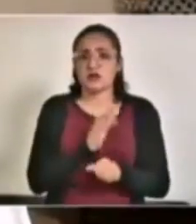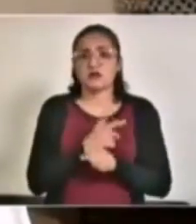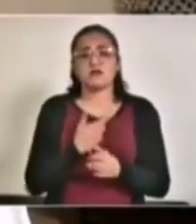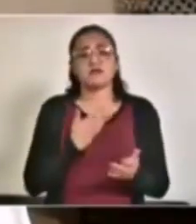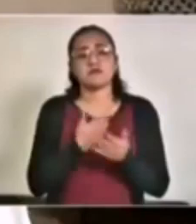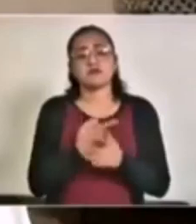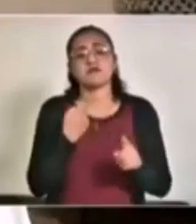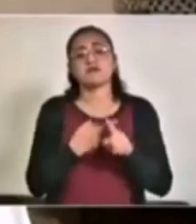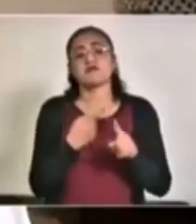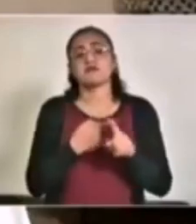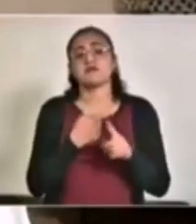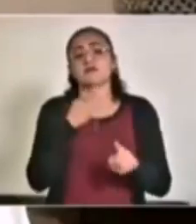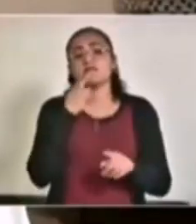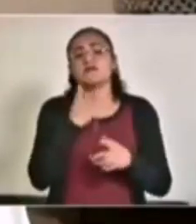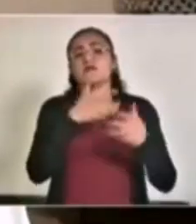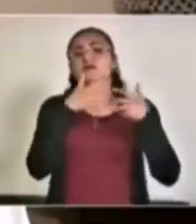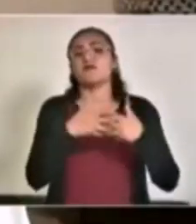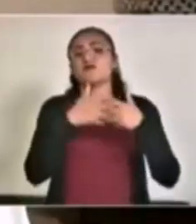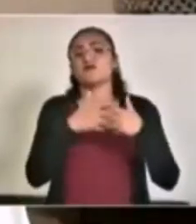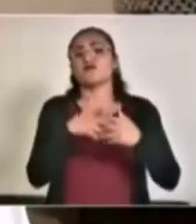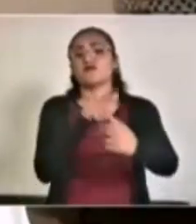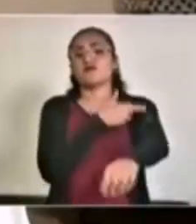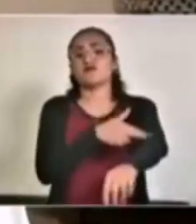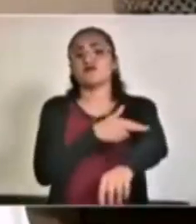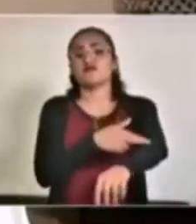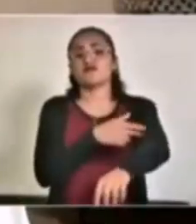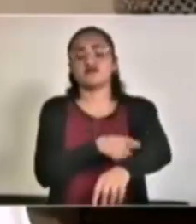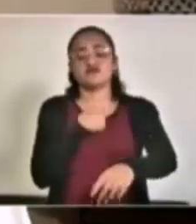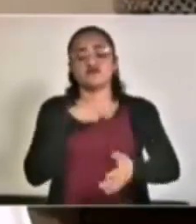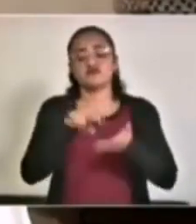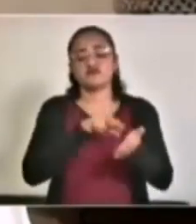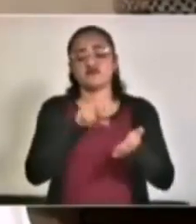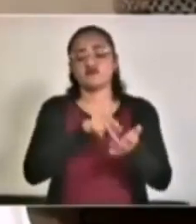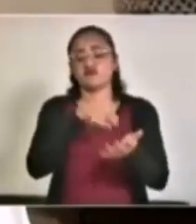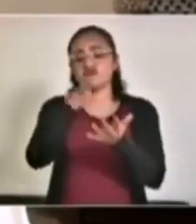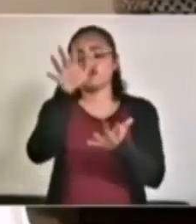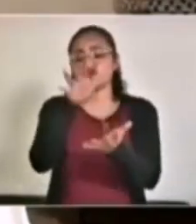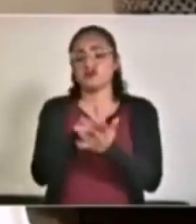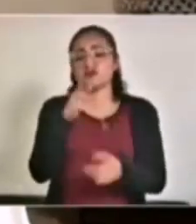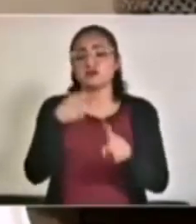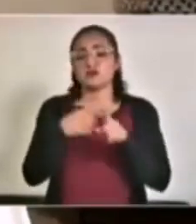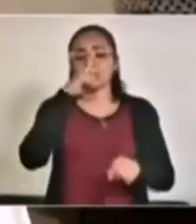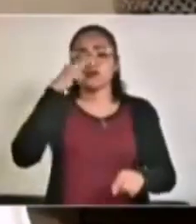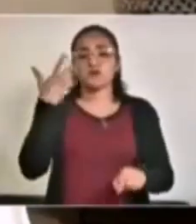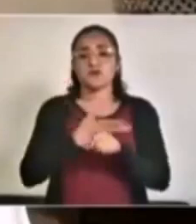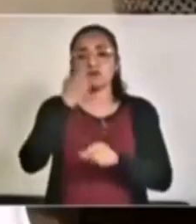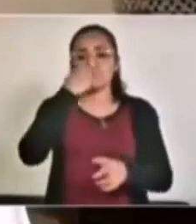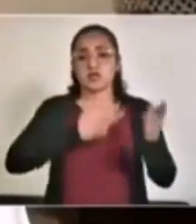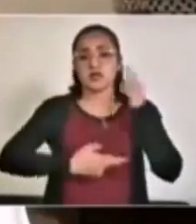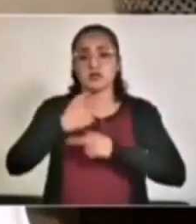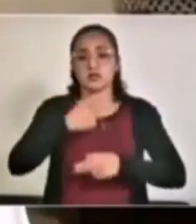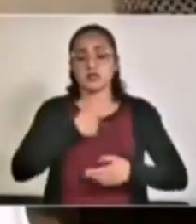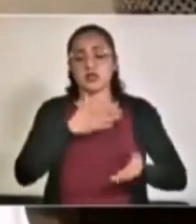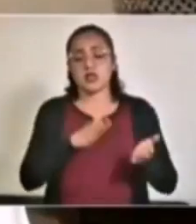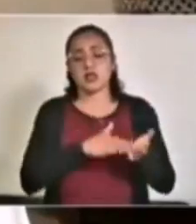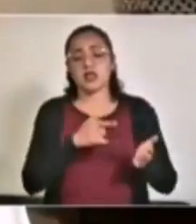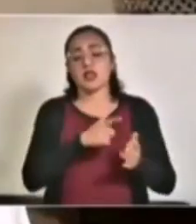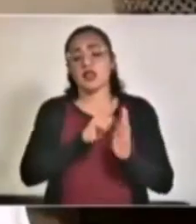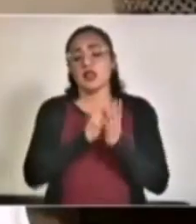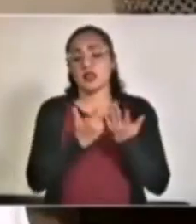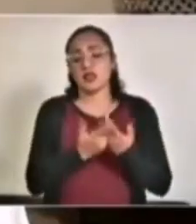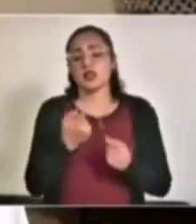el contrato mediante cual se encarga a la empresa que gana